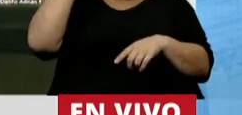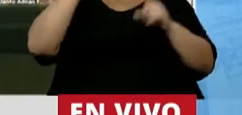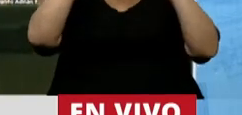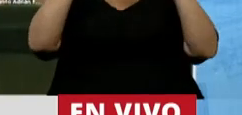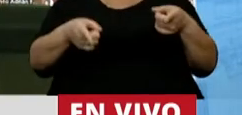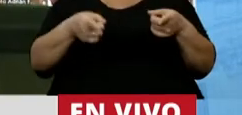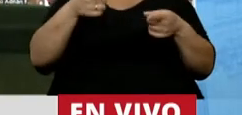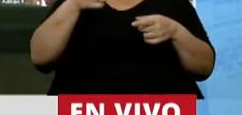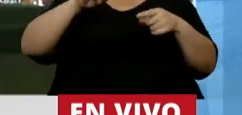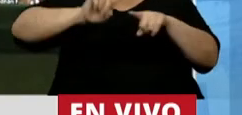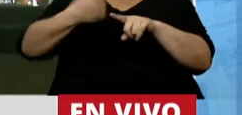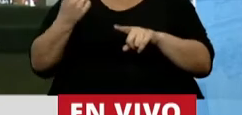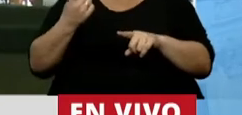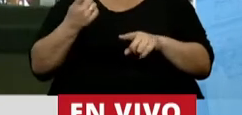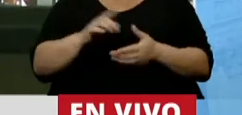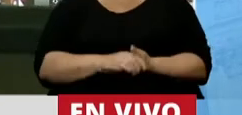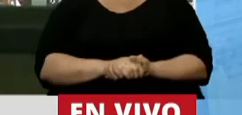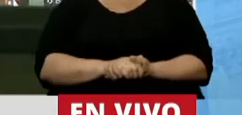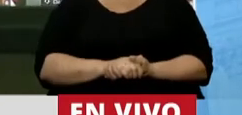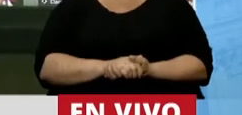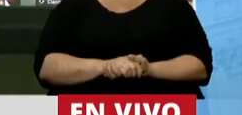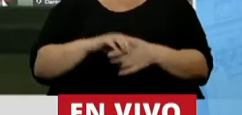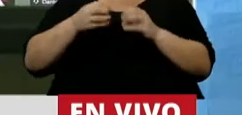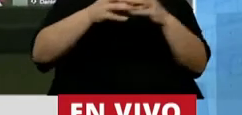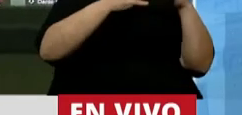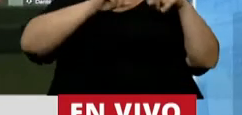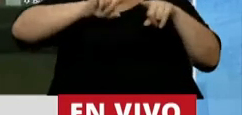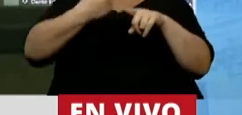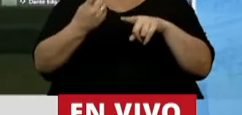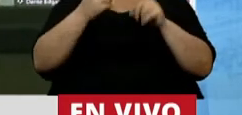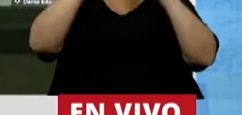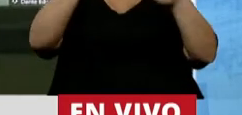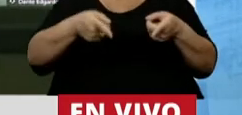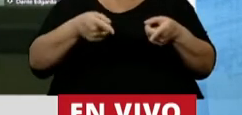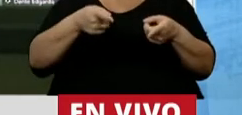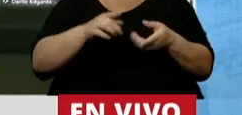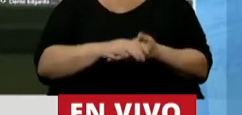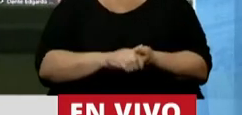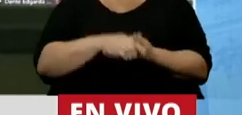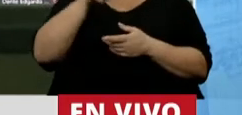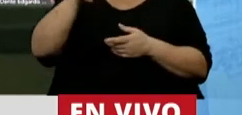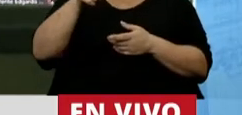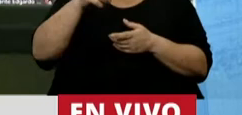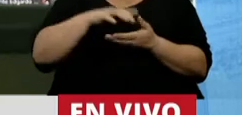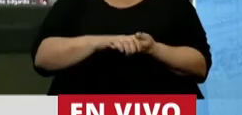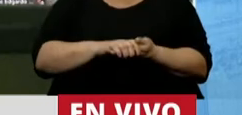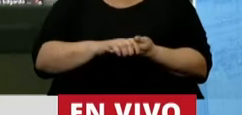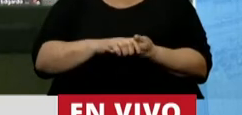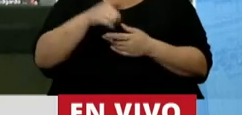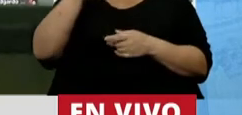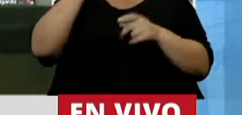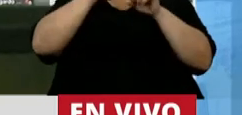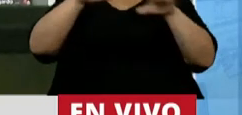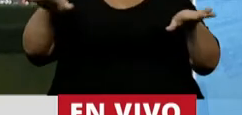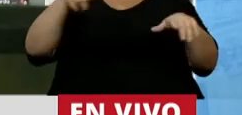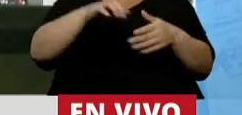también alcanza a la política. El debate político se ha trasladado a las cartas y las cartas a las